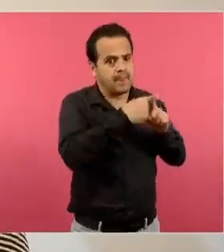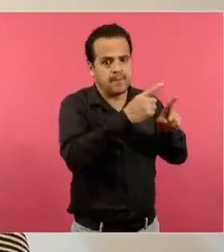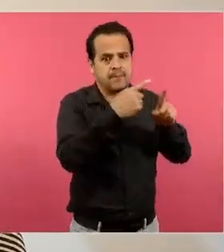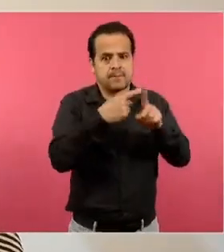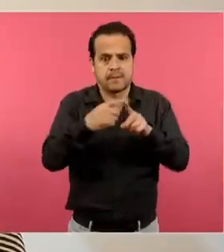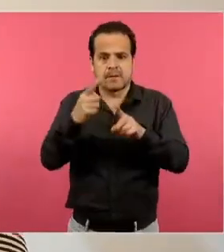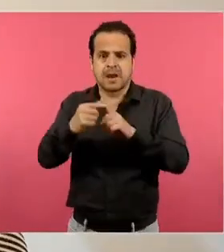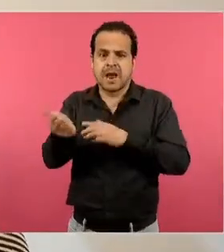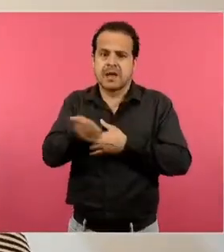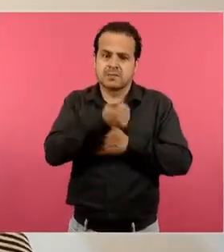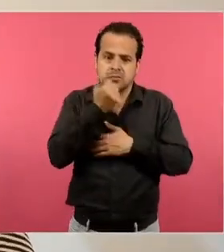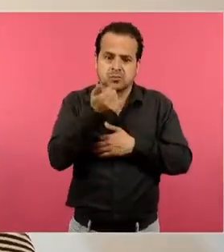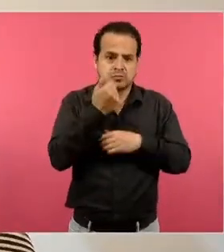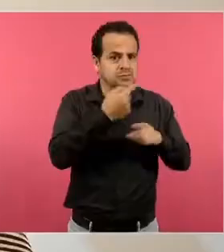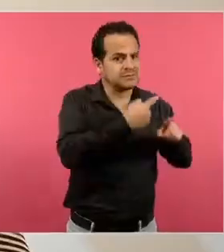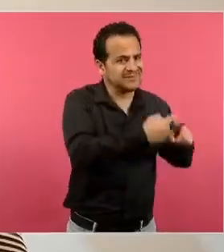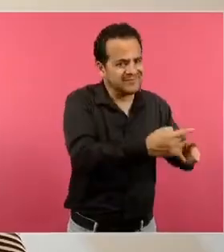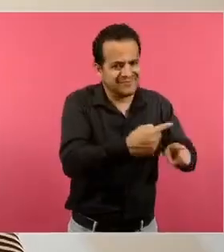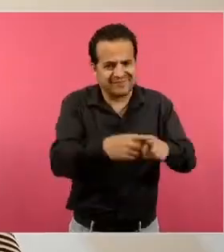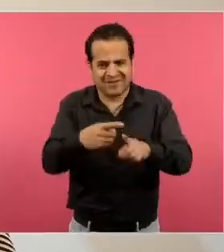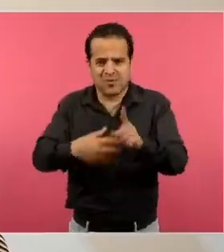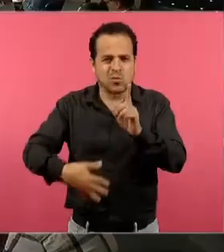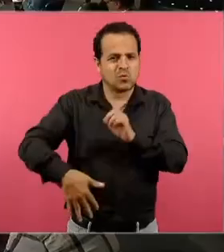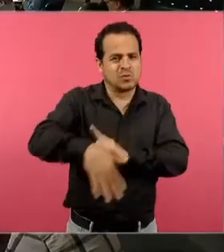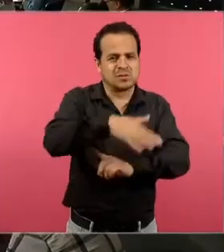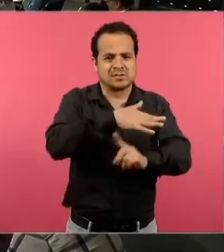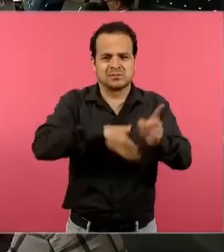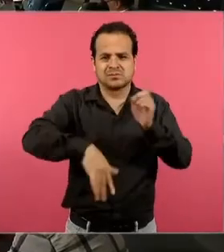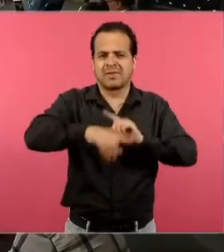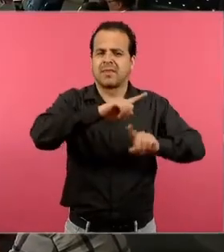tener en cuenta son justo esos procesos de contextualización.